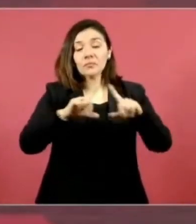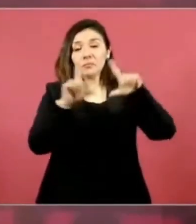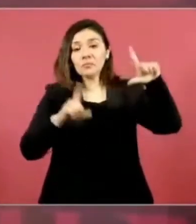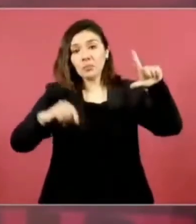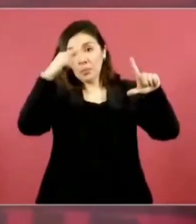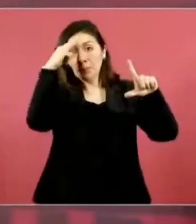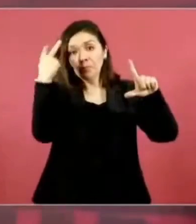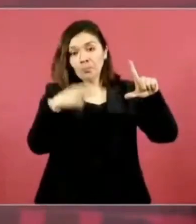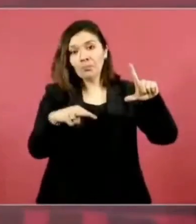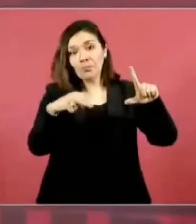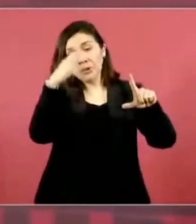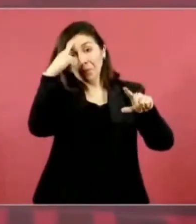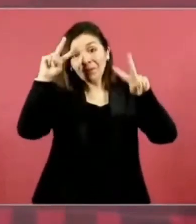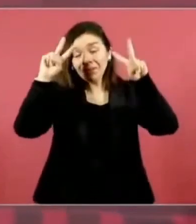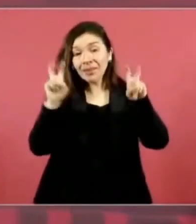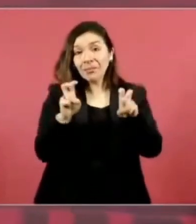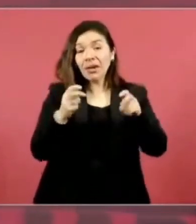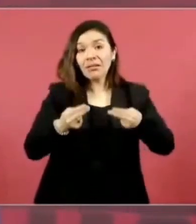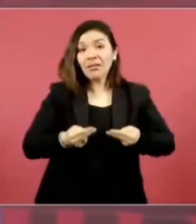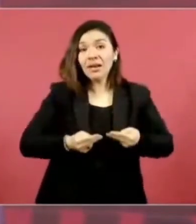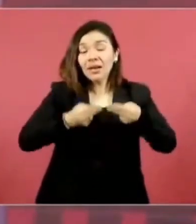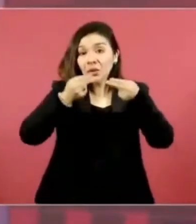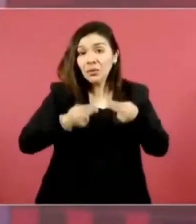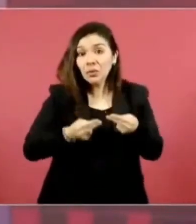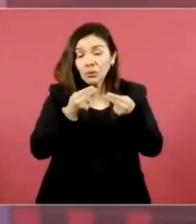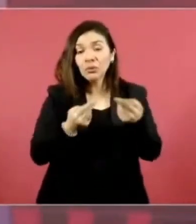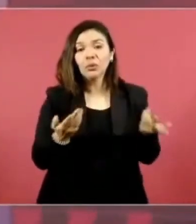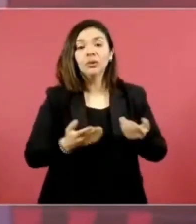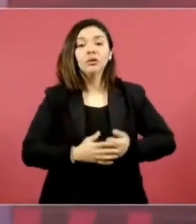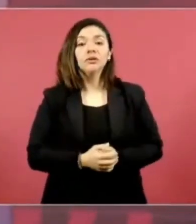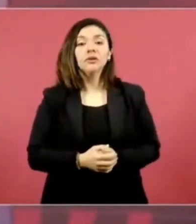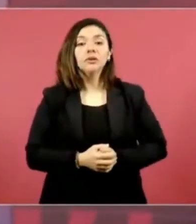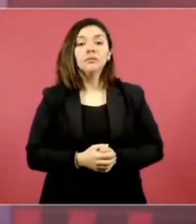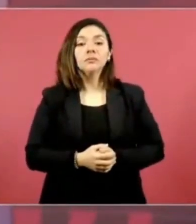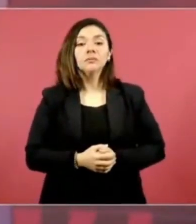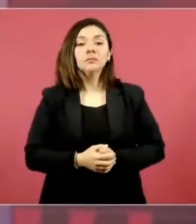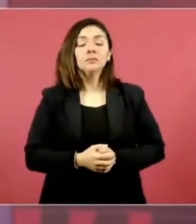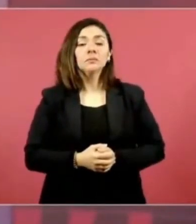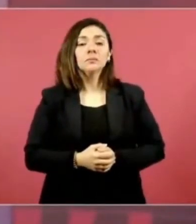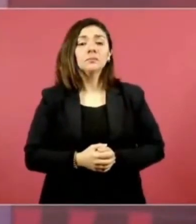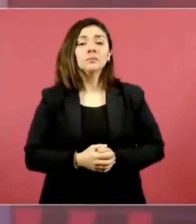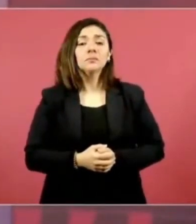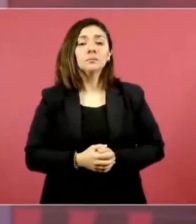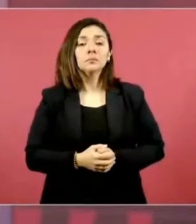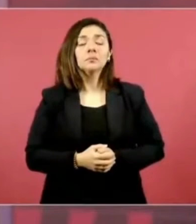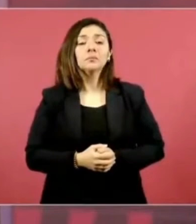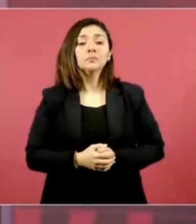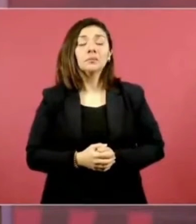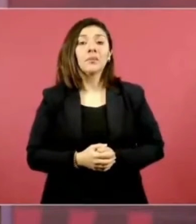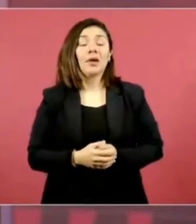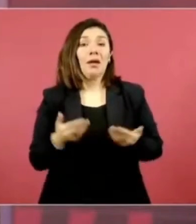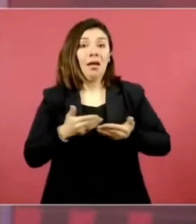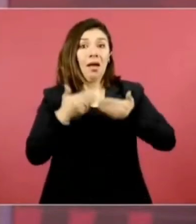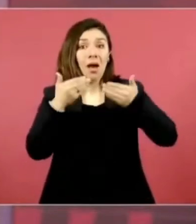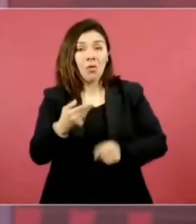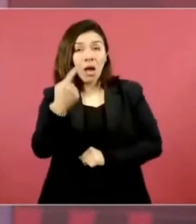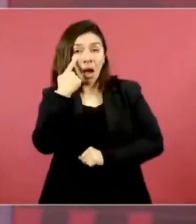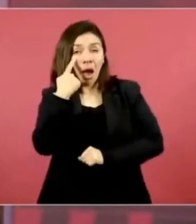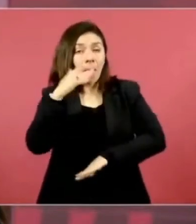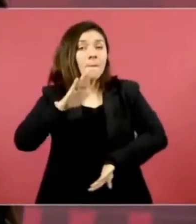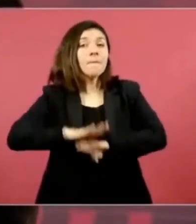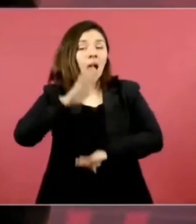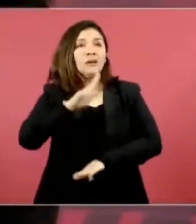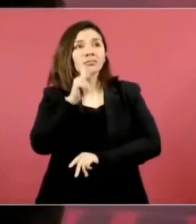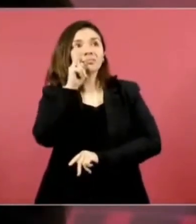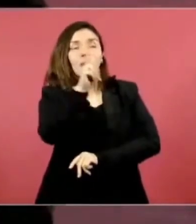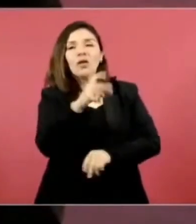comerciales. y cada vez hay más movimiento en la frontera, en los